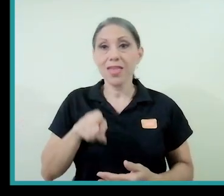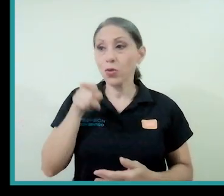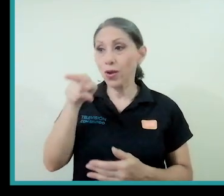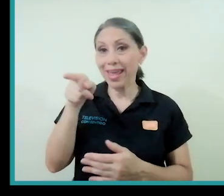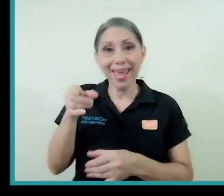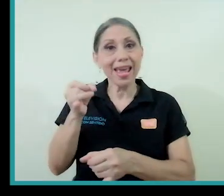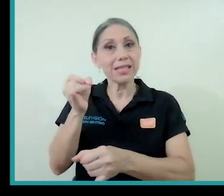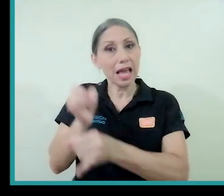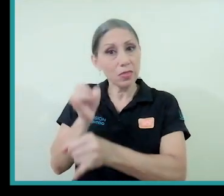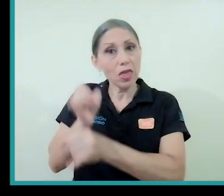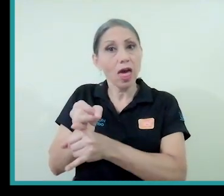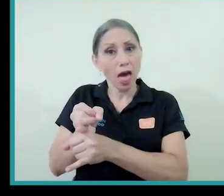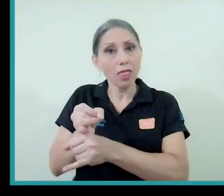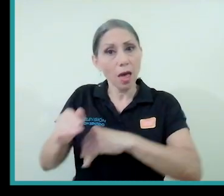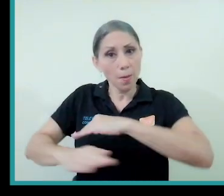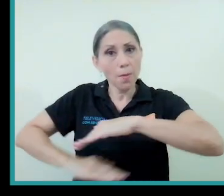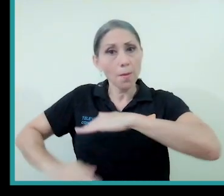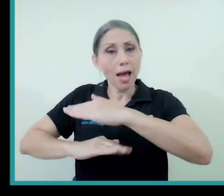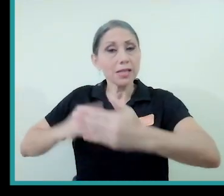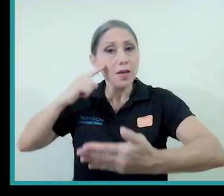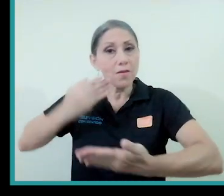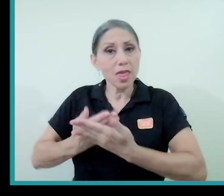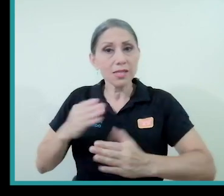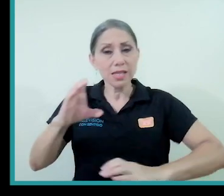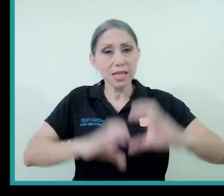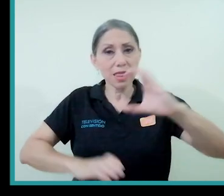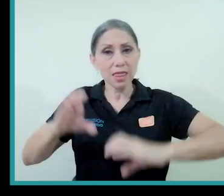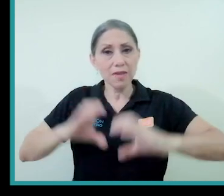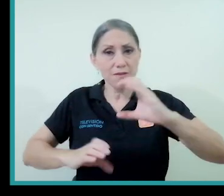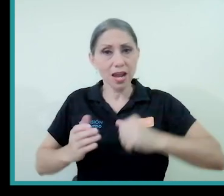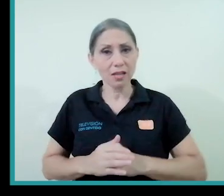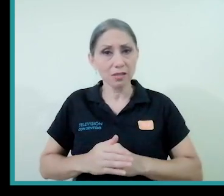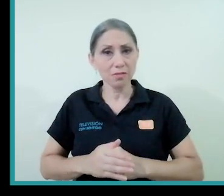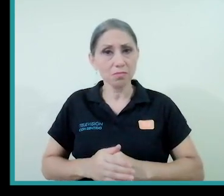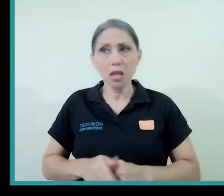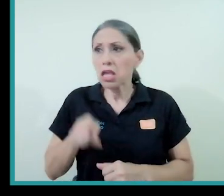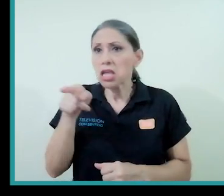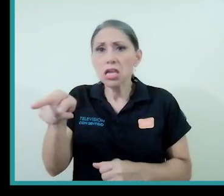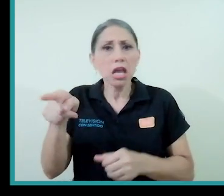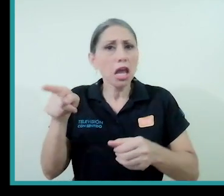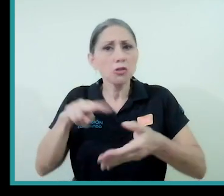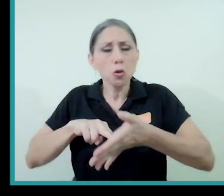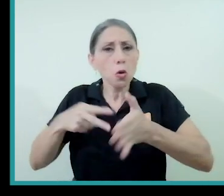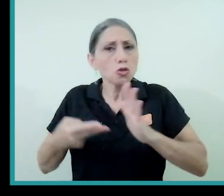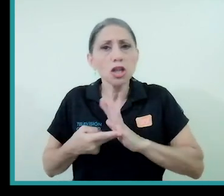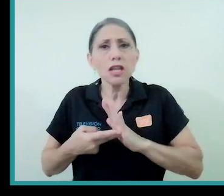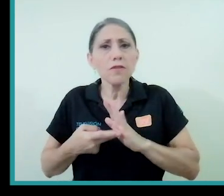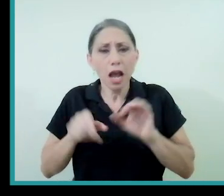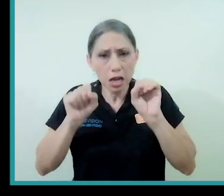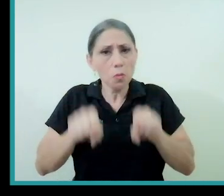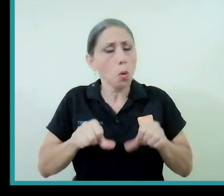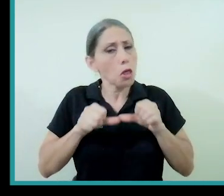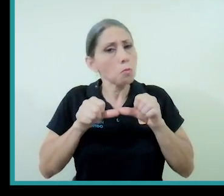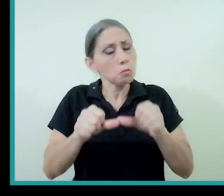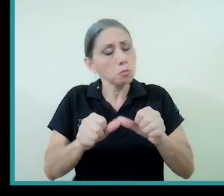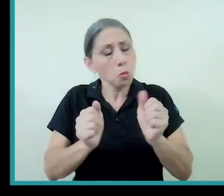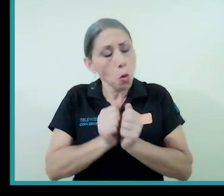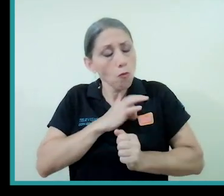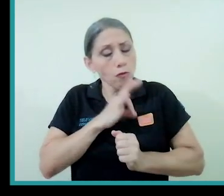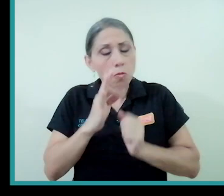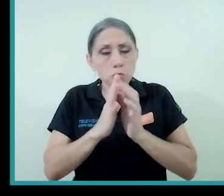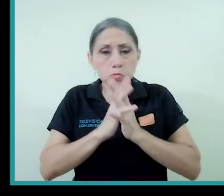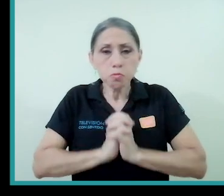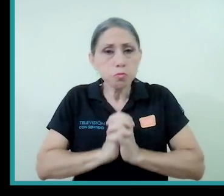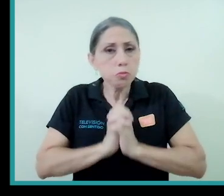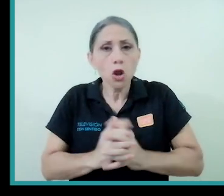evidencia científica y que esto no resta, no resta para nada, tener las devociones que cada quien quiera cultivar,